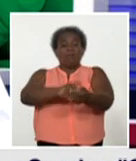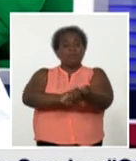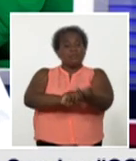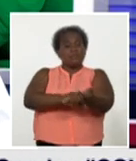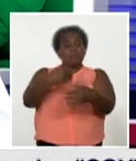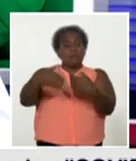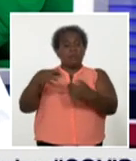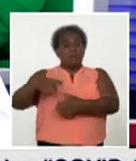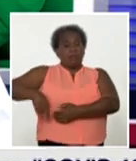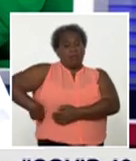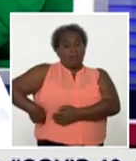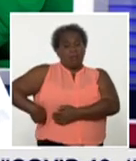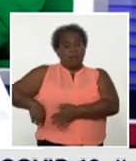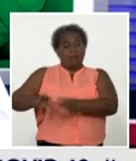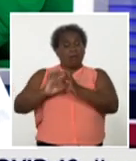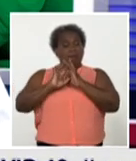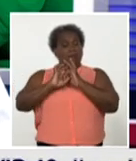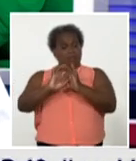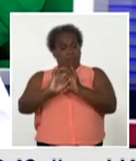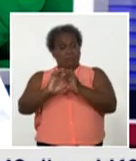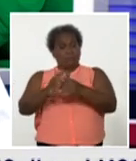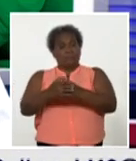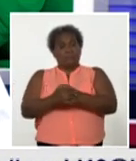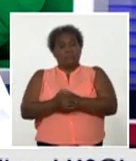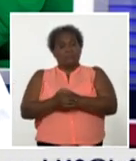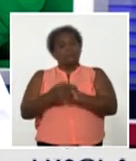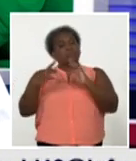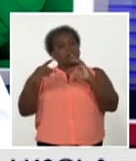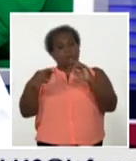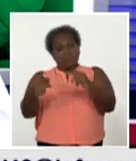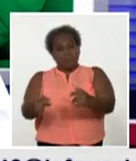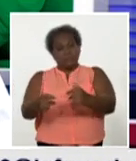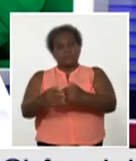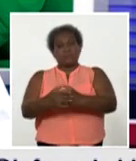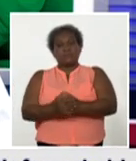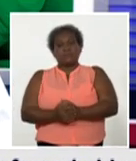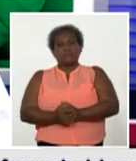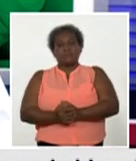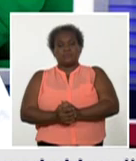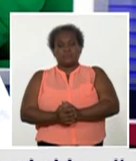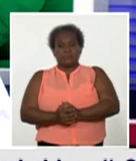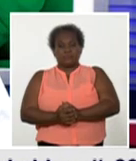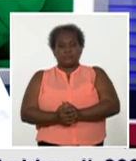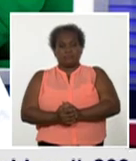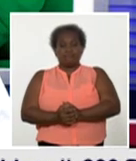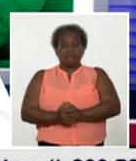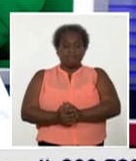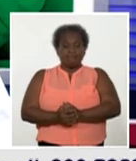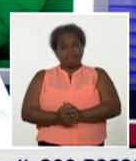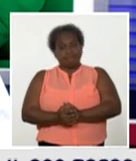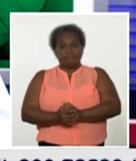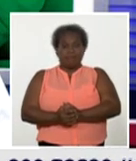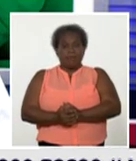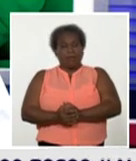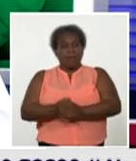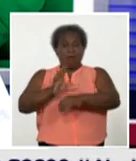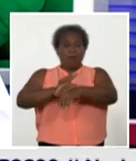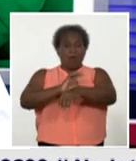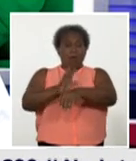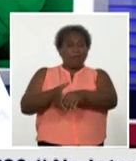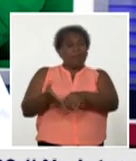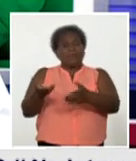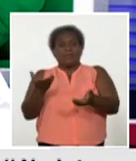crónica. Realmente reiteramos la forma que ha ido adoptando la enfermedad,